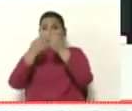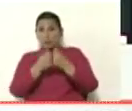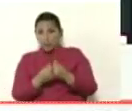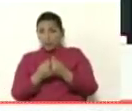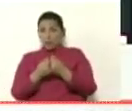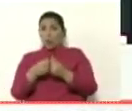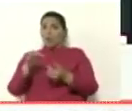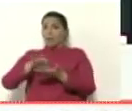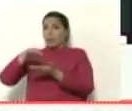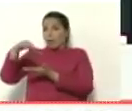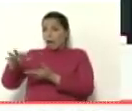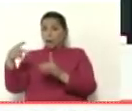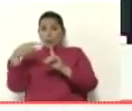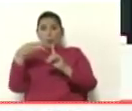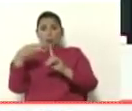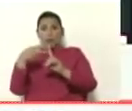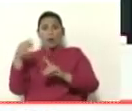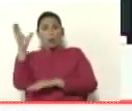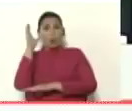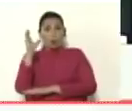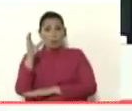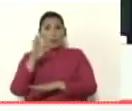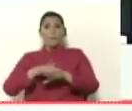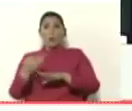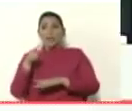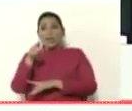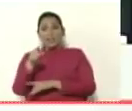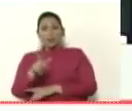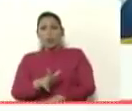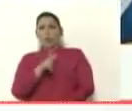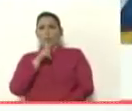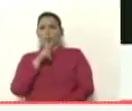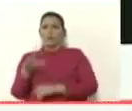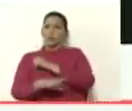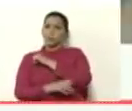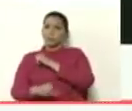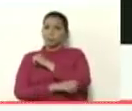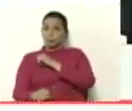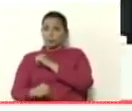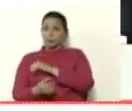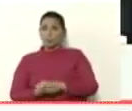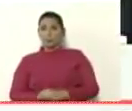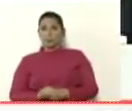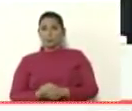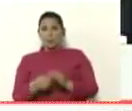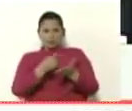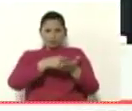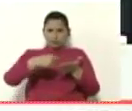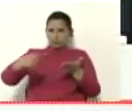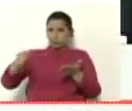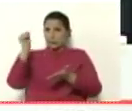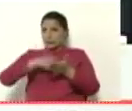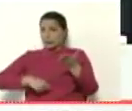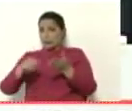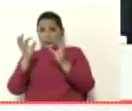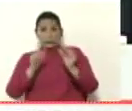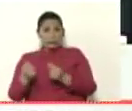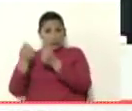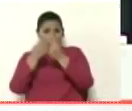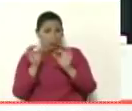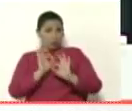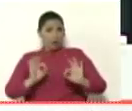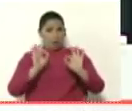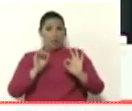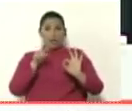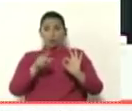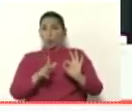un hotel en Cúcuta vaya a recuperarlo porque eso es un delito emitir cheques sin fondo es un delito señor aquí